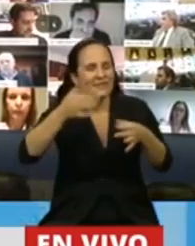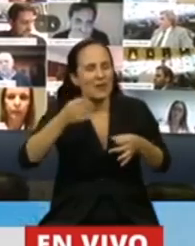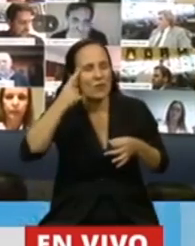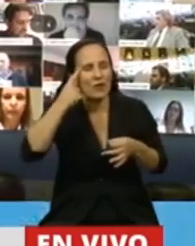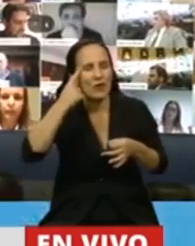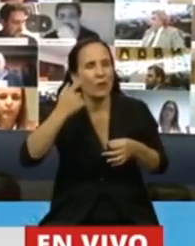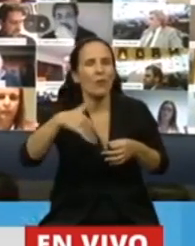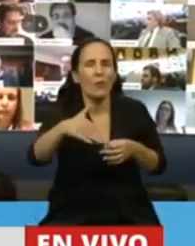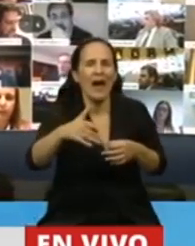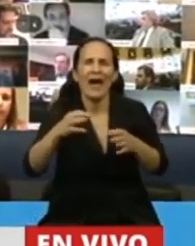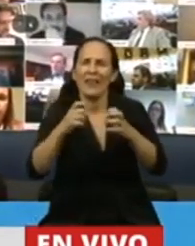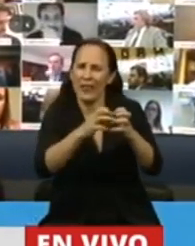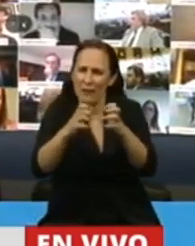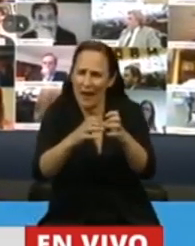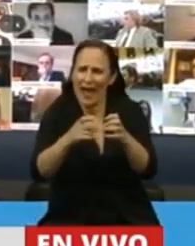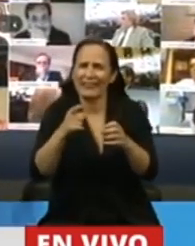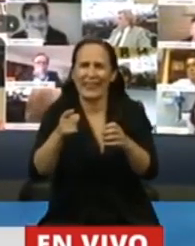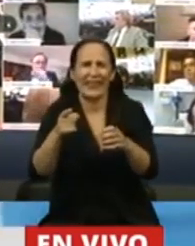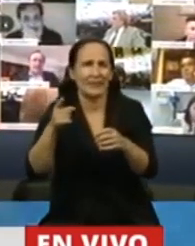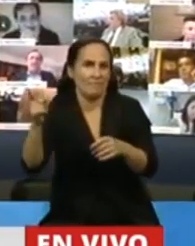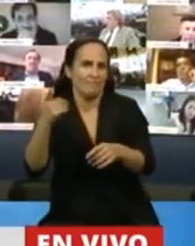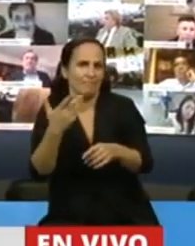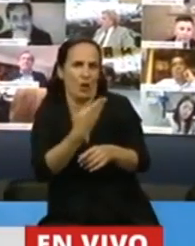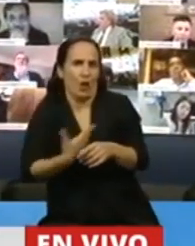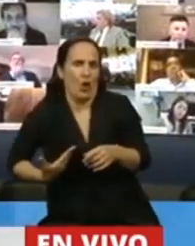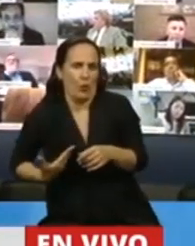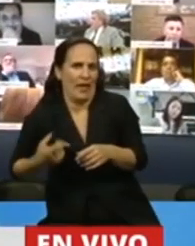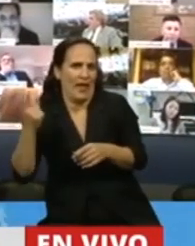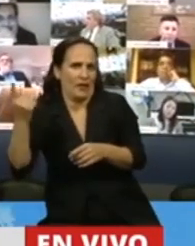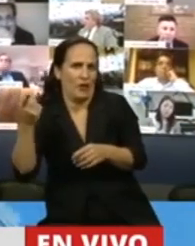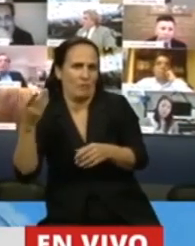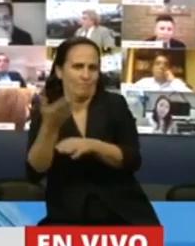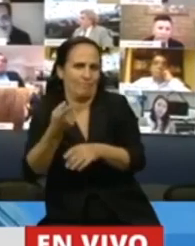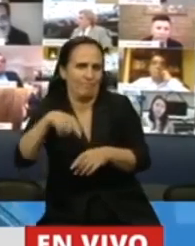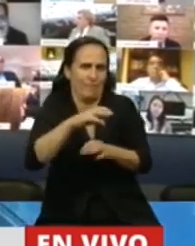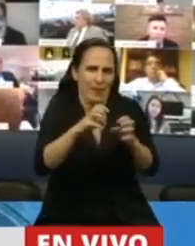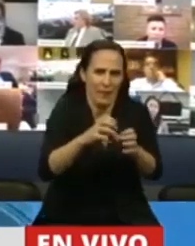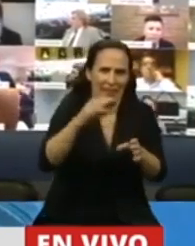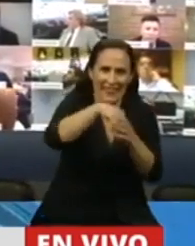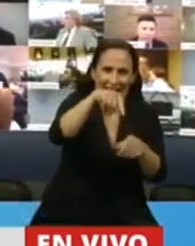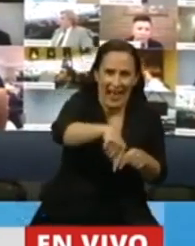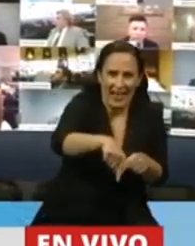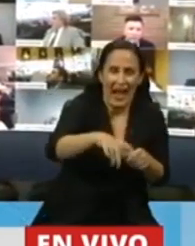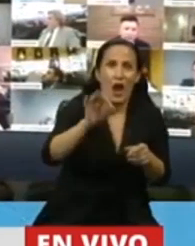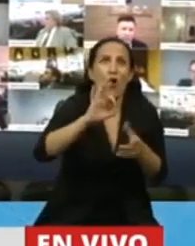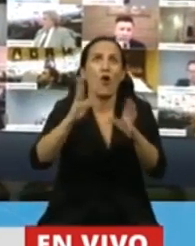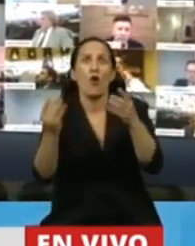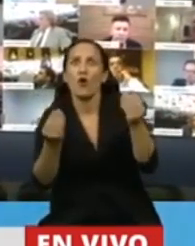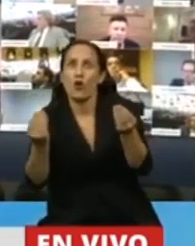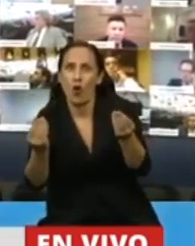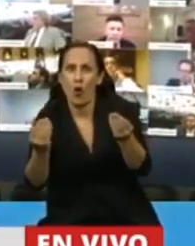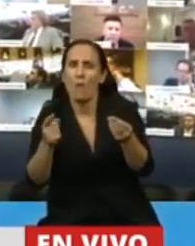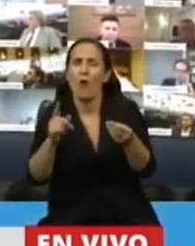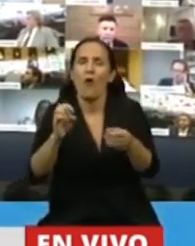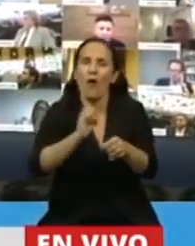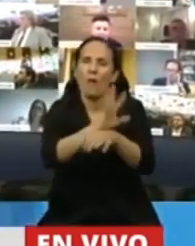legítimos que puede impulsar el gobierno, o acá o donde sea, cuando podamos domar la pandemia, mientras siga